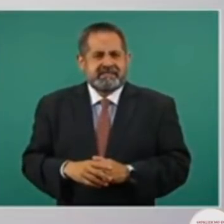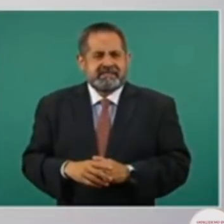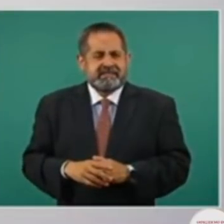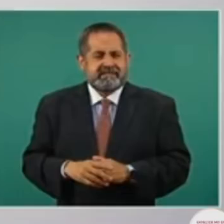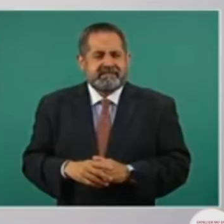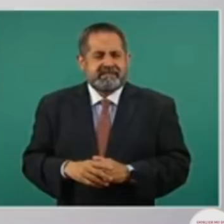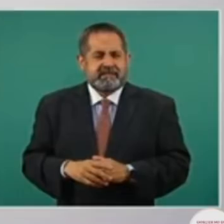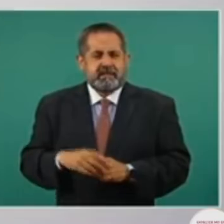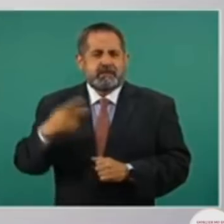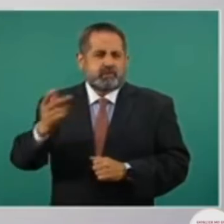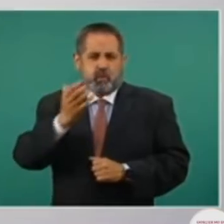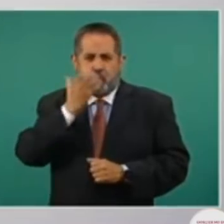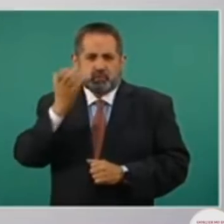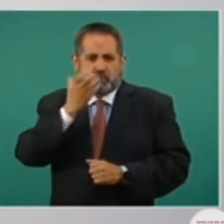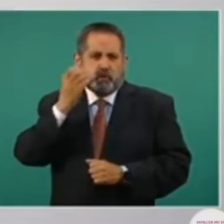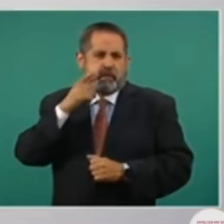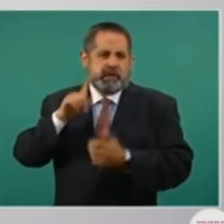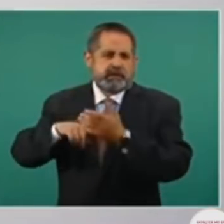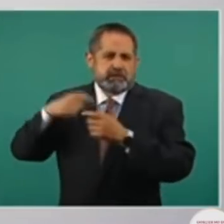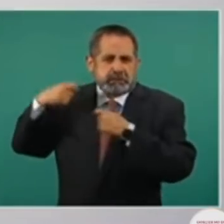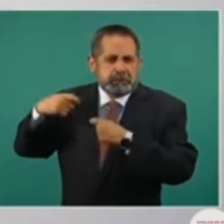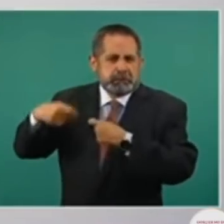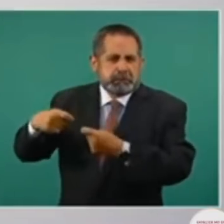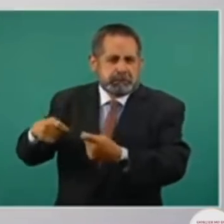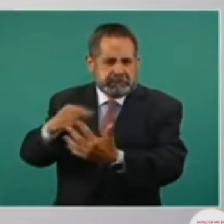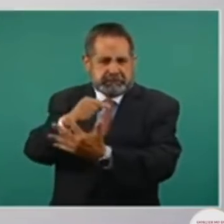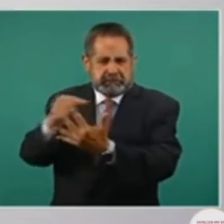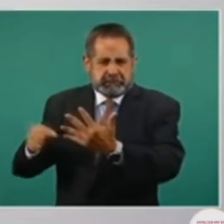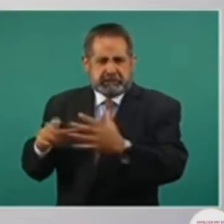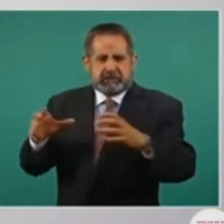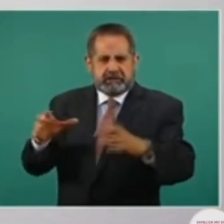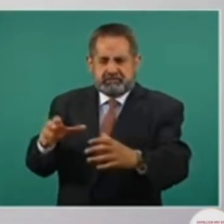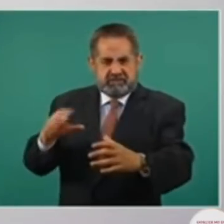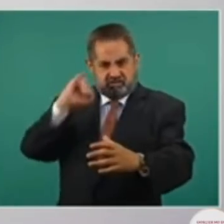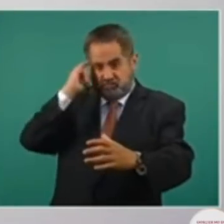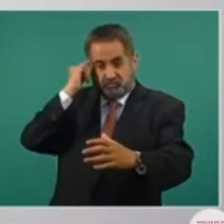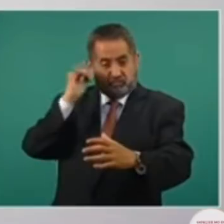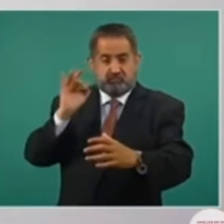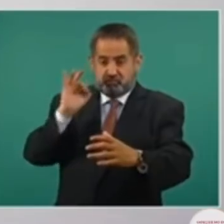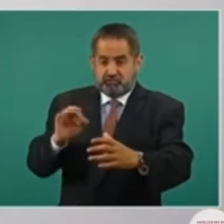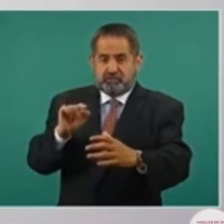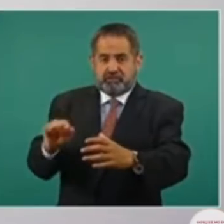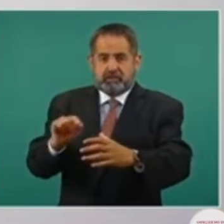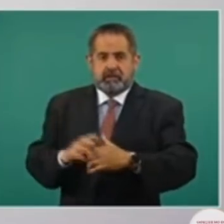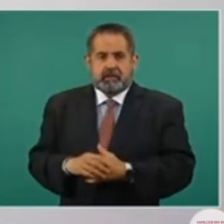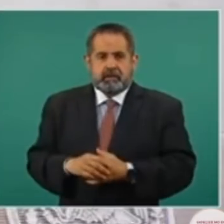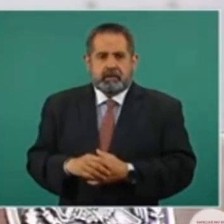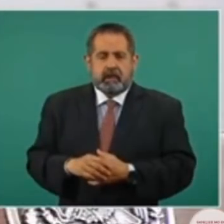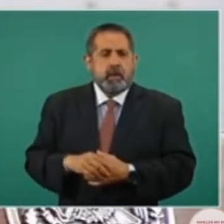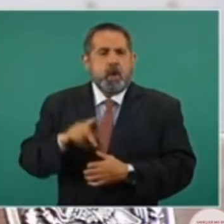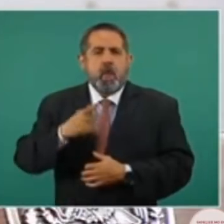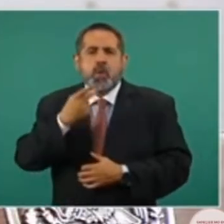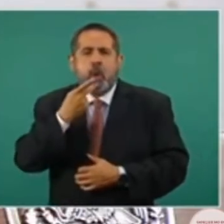sus costumbres, sus tradiciones, todas indígenas, pero no hablan la lengua.